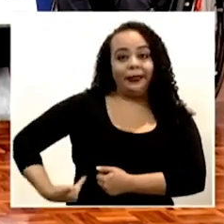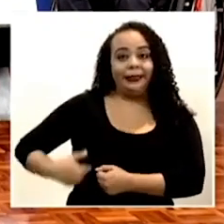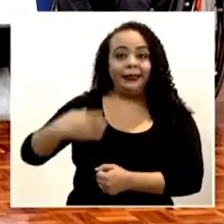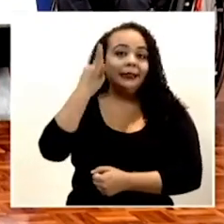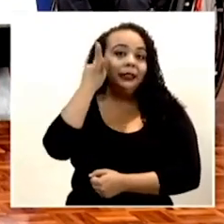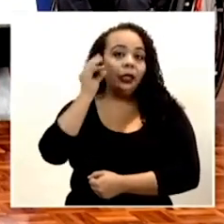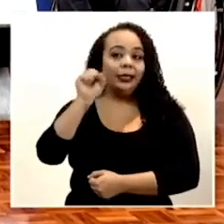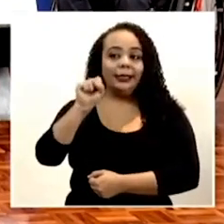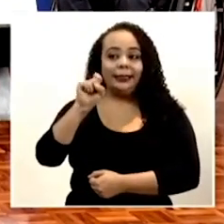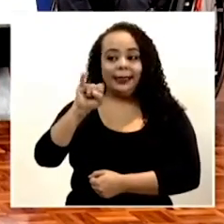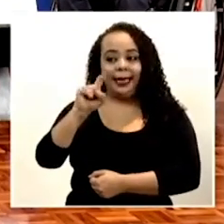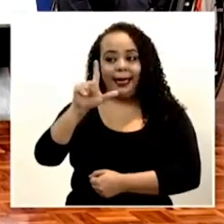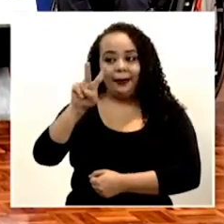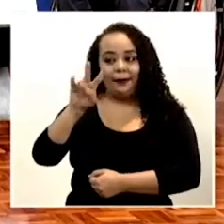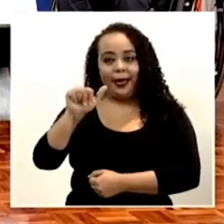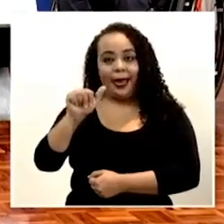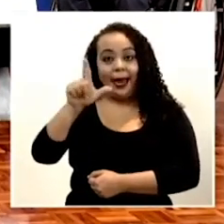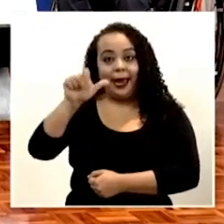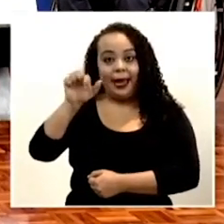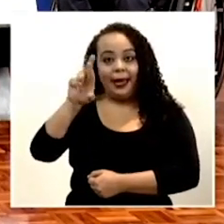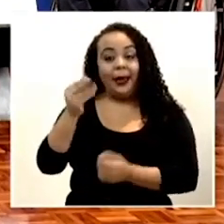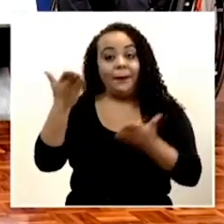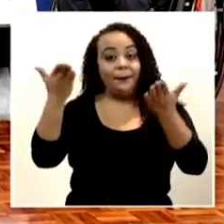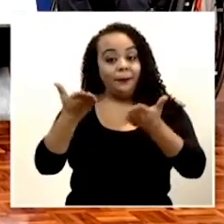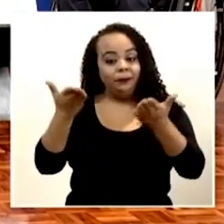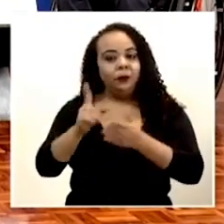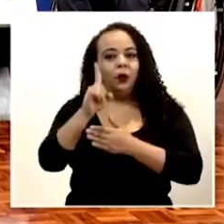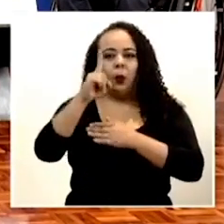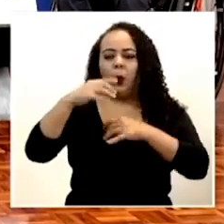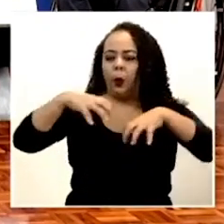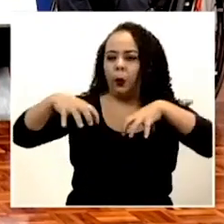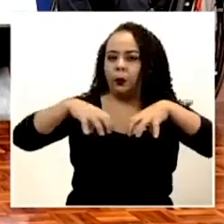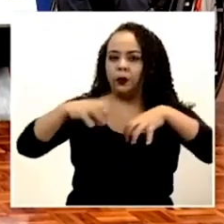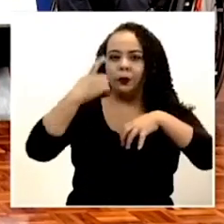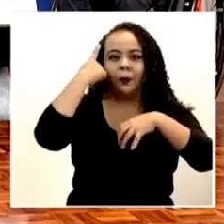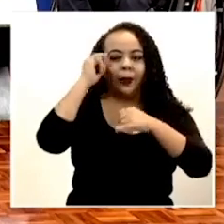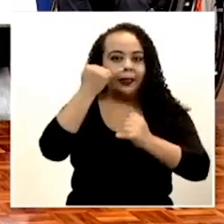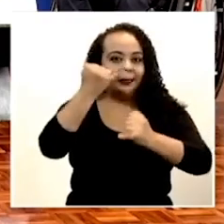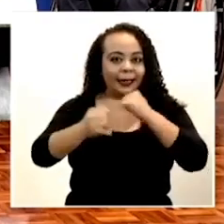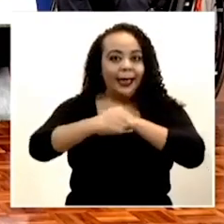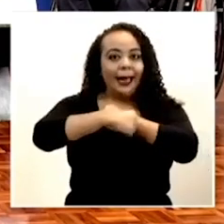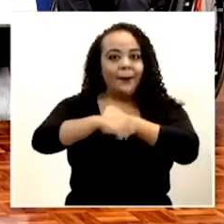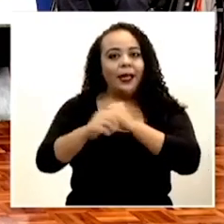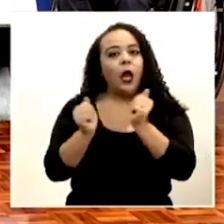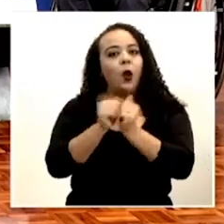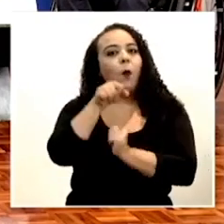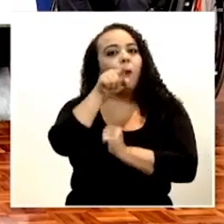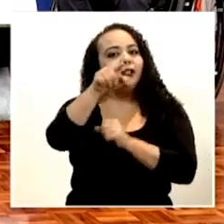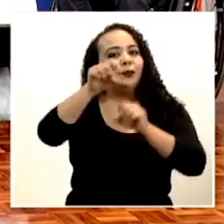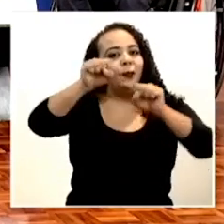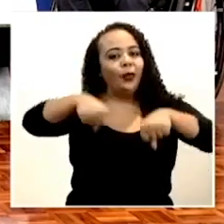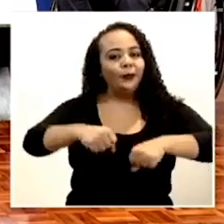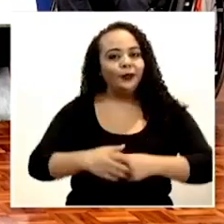de la presidencia, la señora Silvia Lara, presentará una de las últimas acciones de cierre para la campaña Con Vos Podemos.